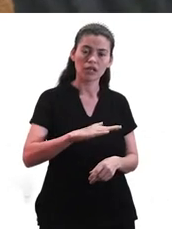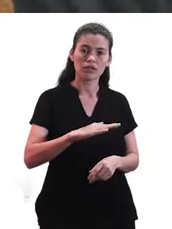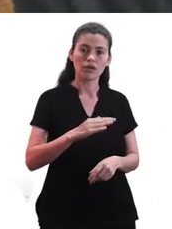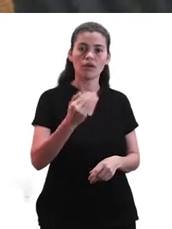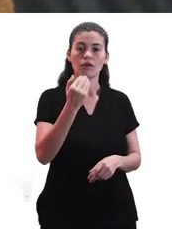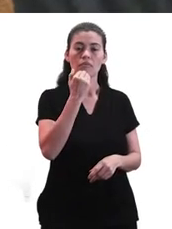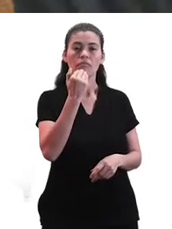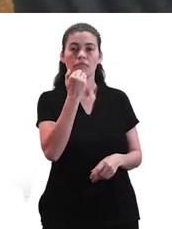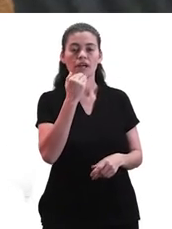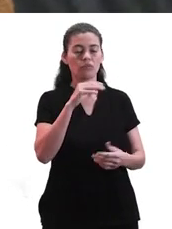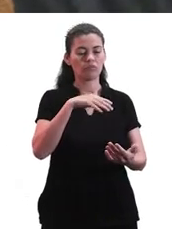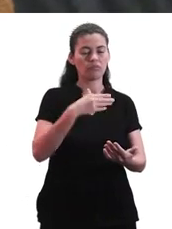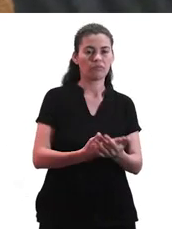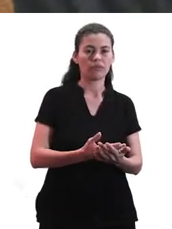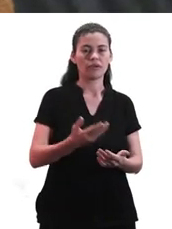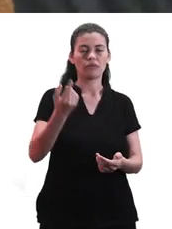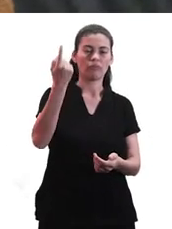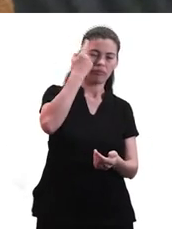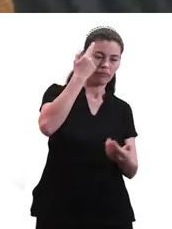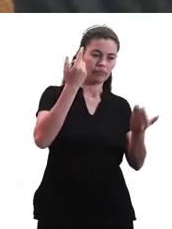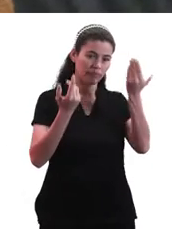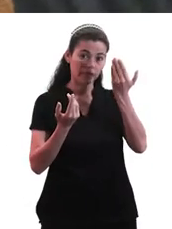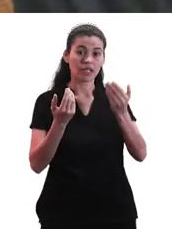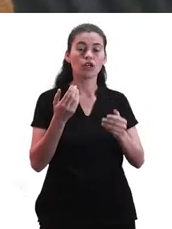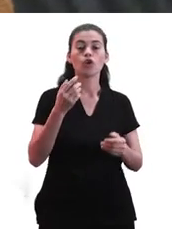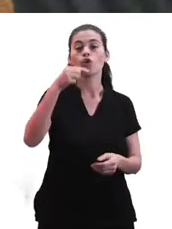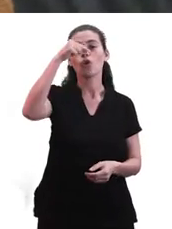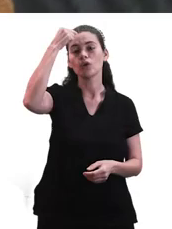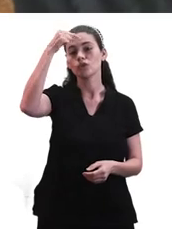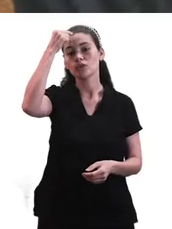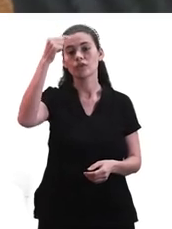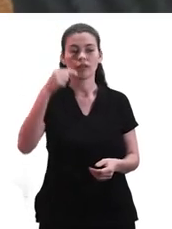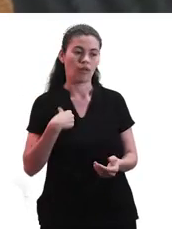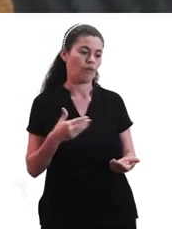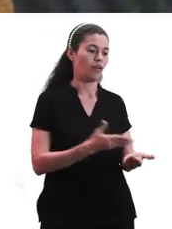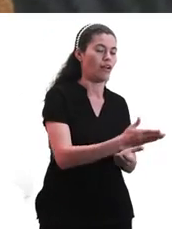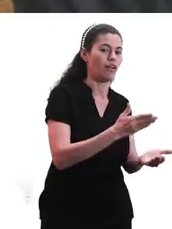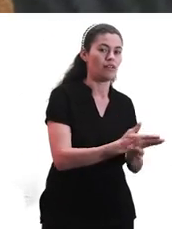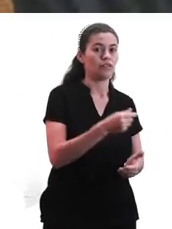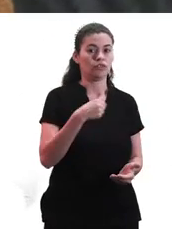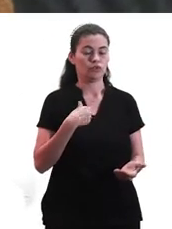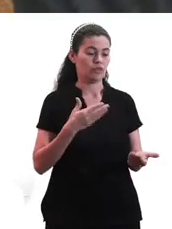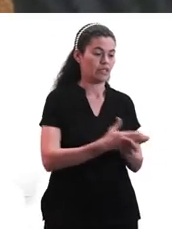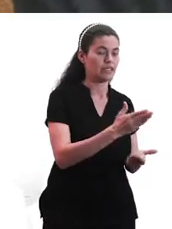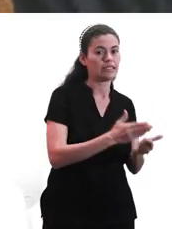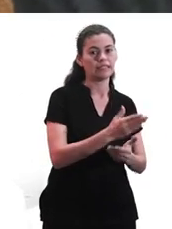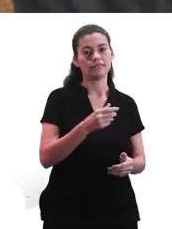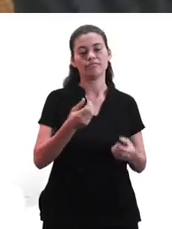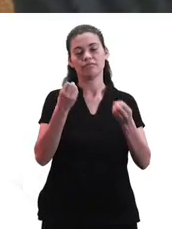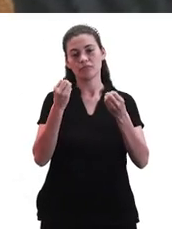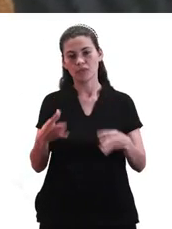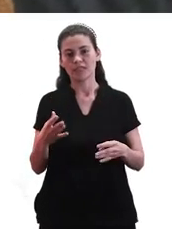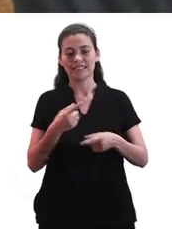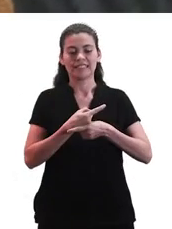pueden irse a golpear o mal, obviamente, sino porque están acostumbrados a corramos a levantarle rápidamente, ¿verdad? Y